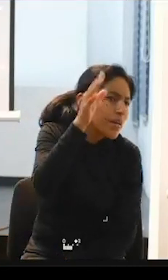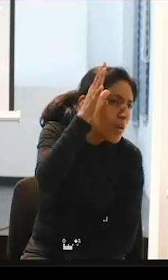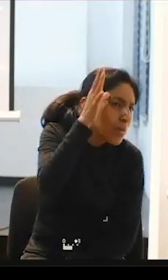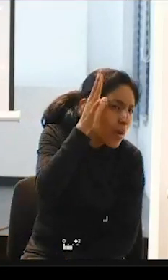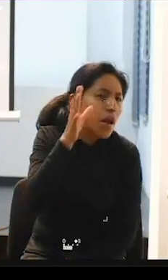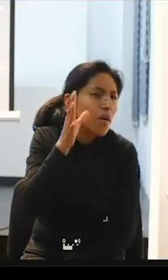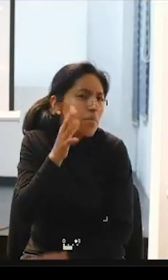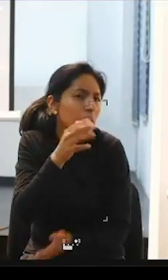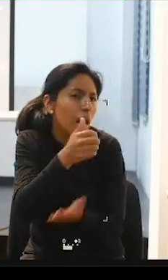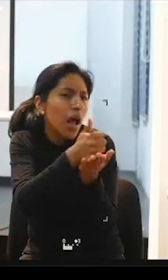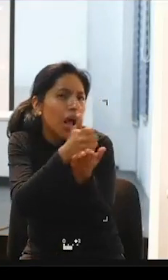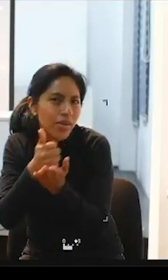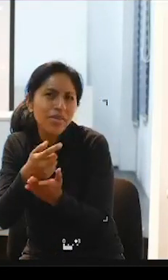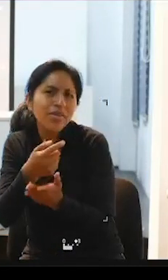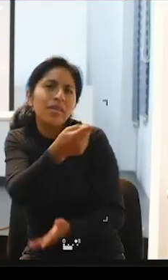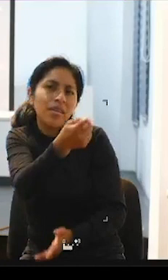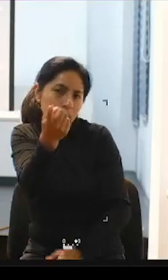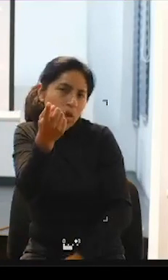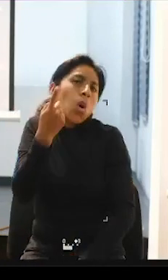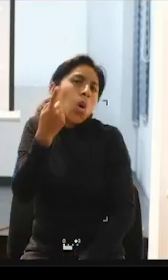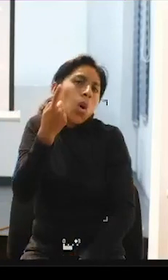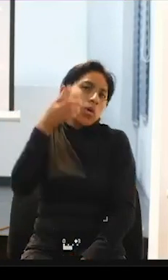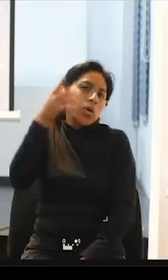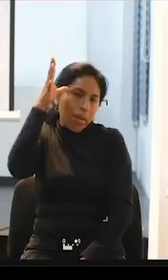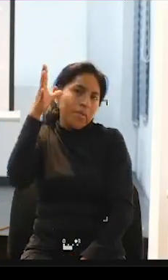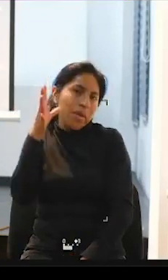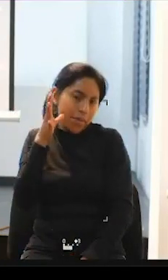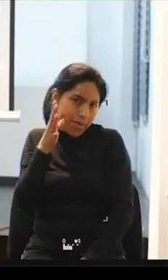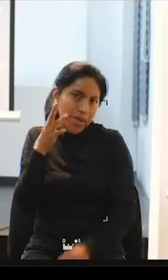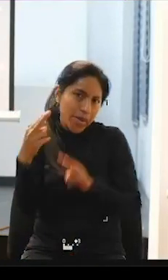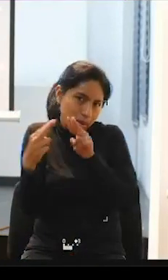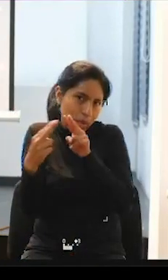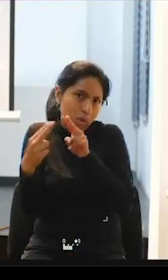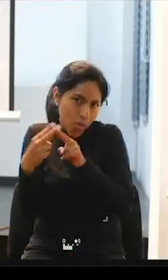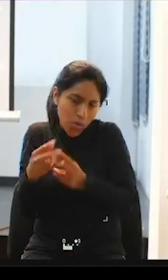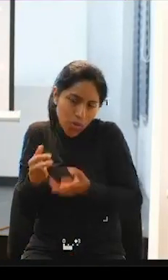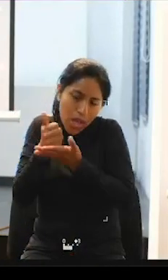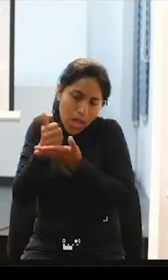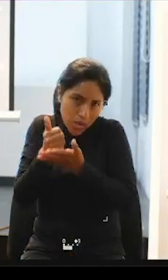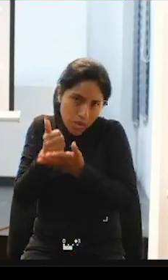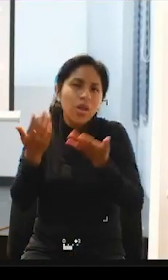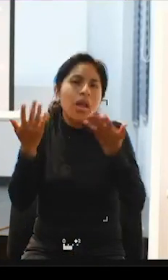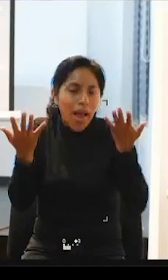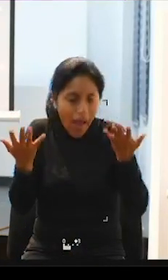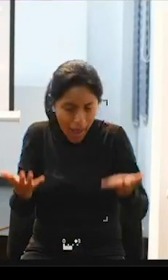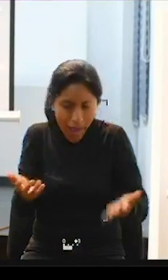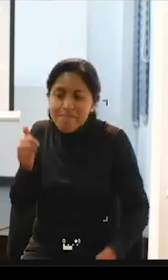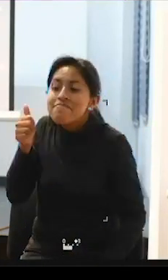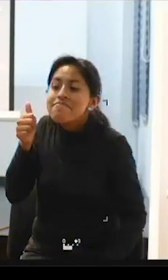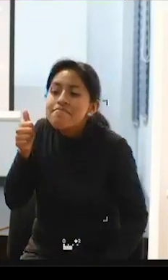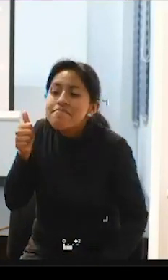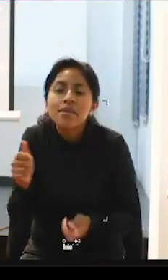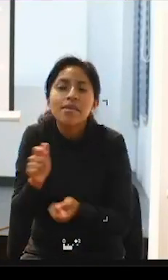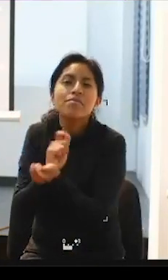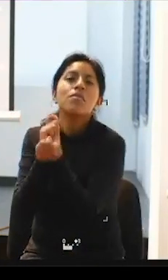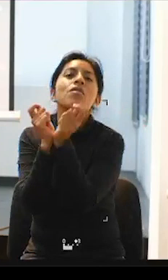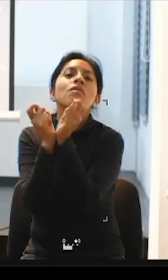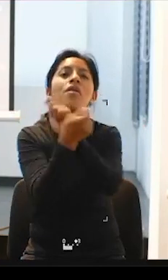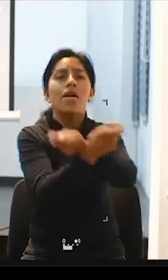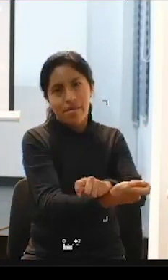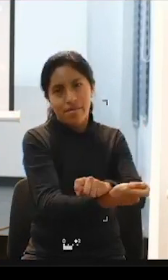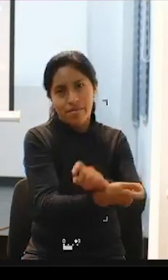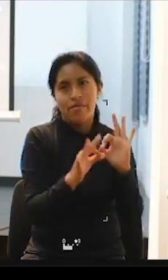todos conocemos a nuestros papás entonces cuándo va a pedir tal cosa tal cosa entonces ellos hacen el cambio en su familia